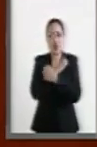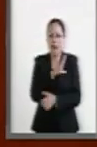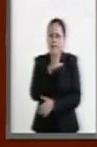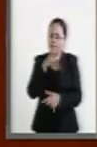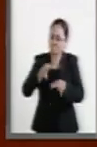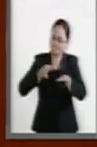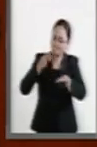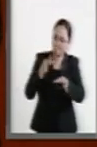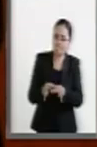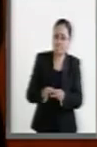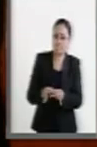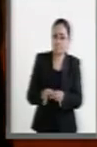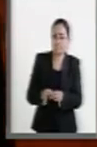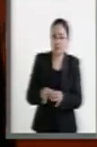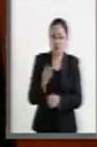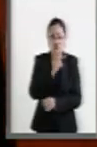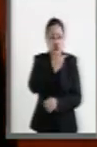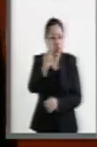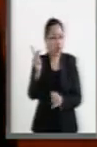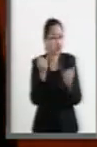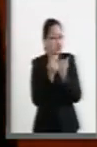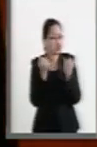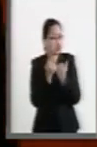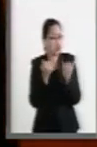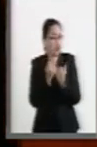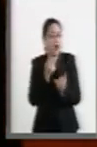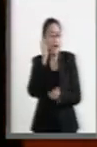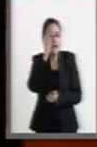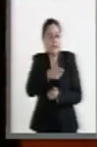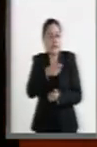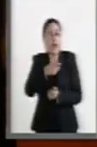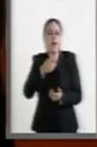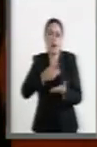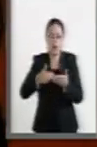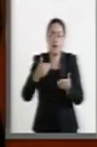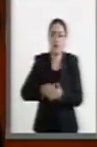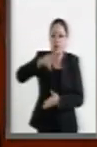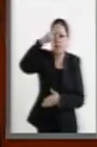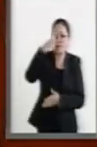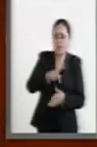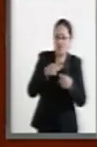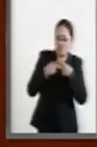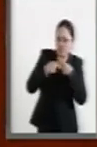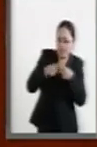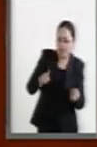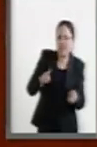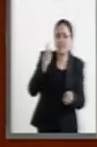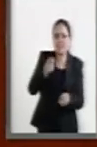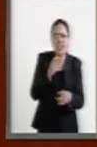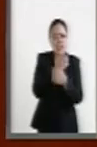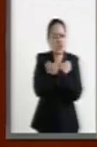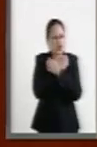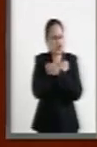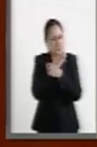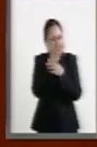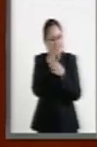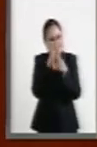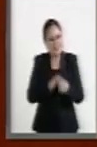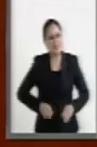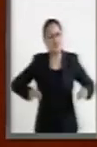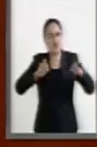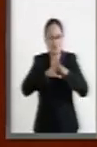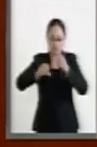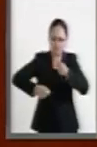Nadie puede negar que hoy tenemos un México distinto, en donde la educación está siendo una palaca indiscutible